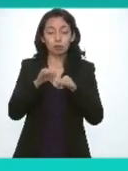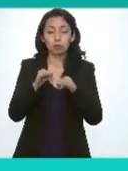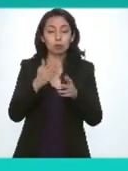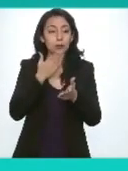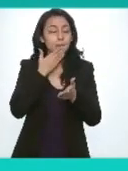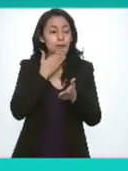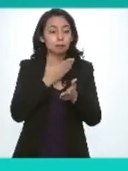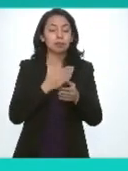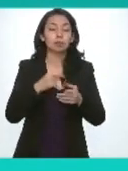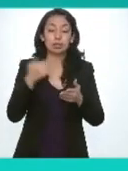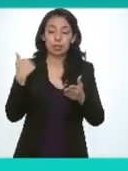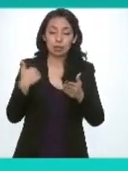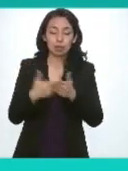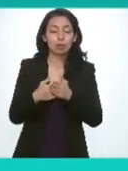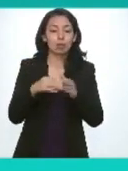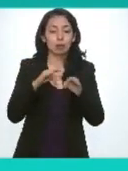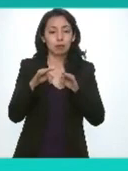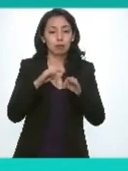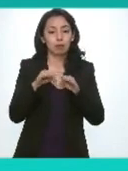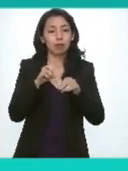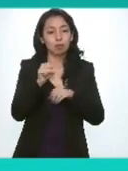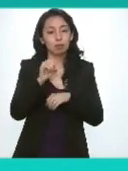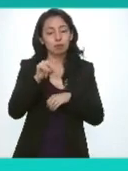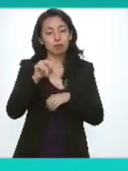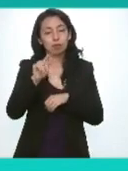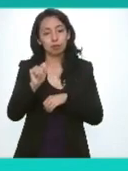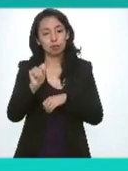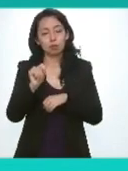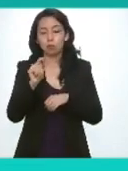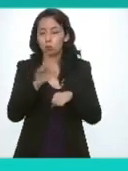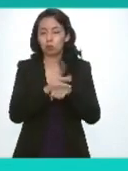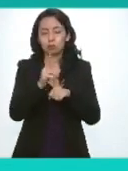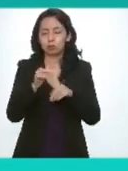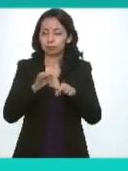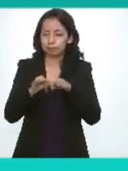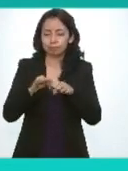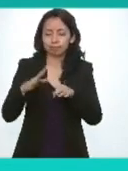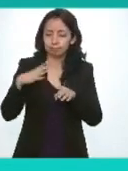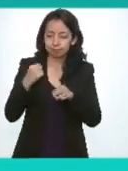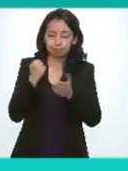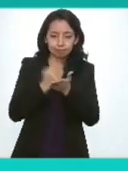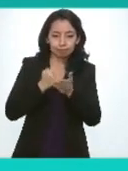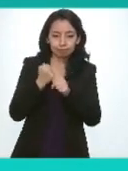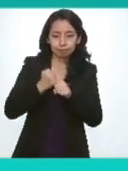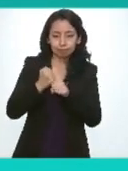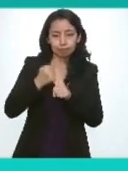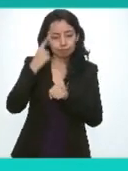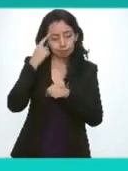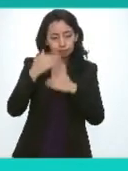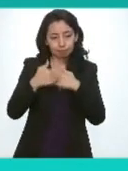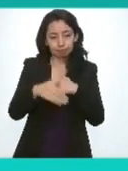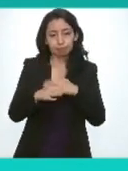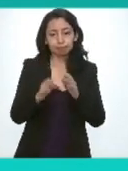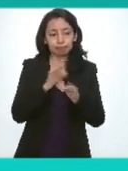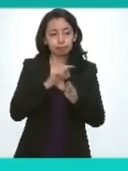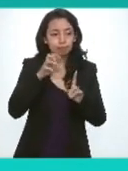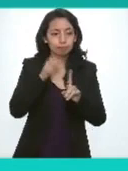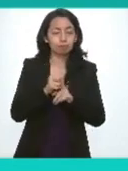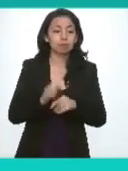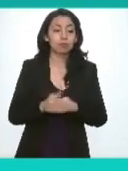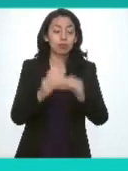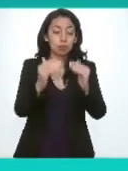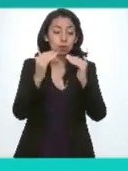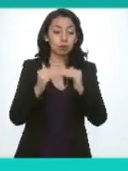personales del sistema nacional de transparencia por su ardua labor en el trabajo presentado muchas gracias y